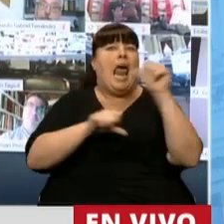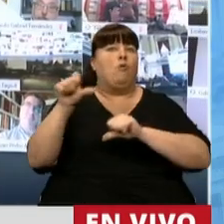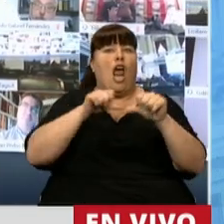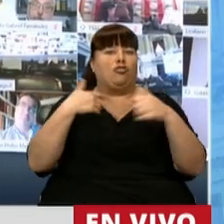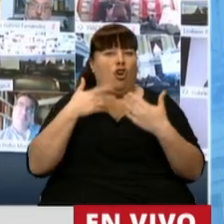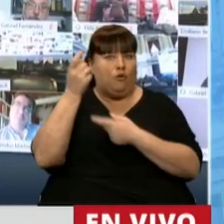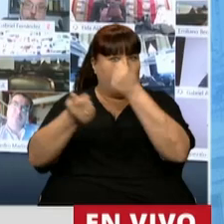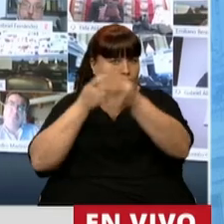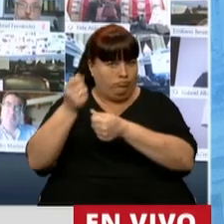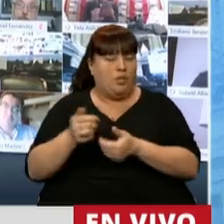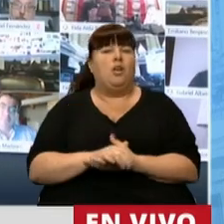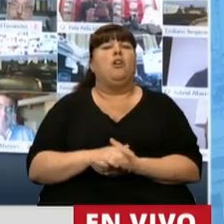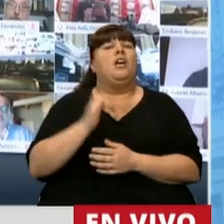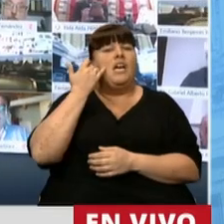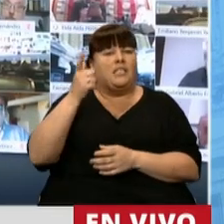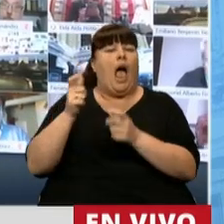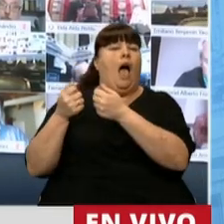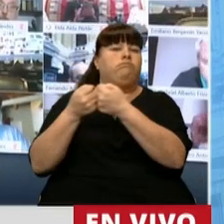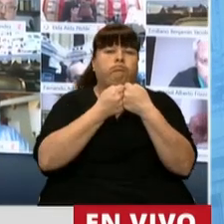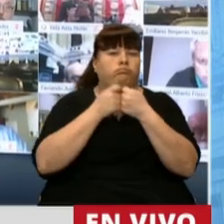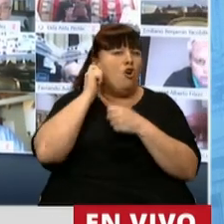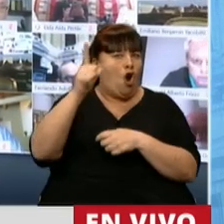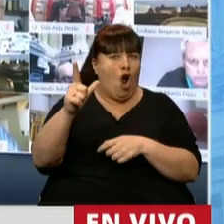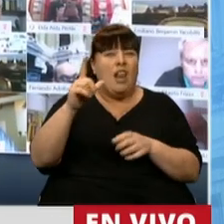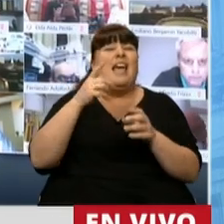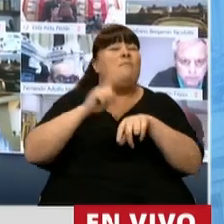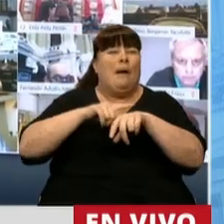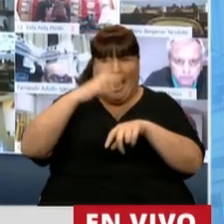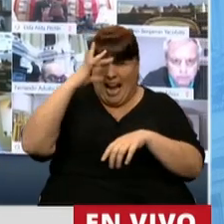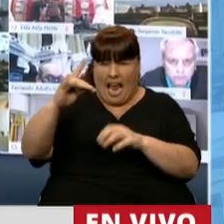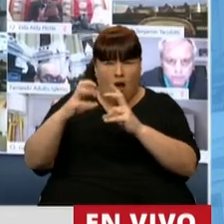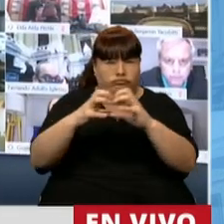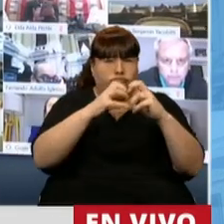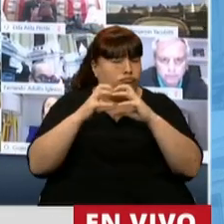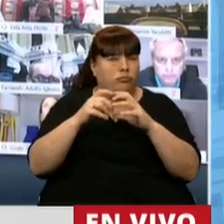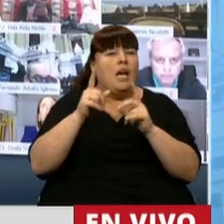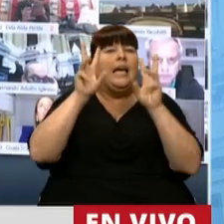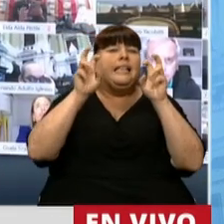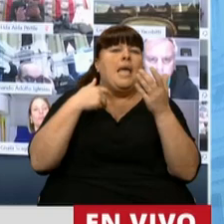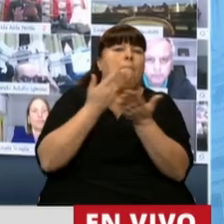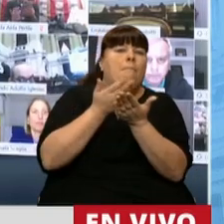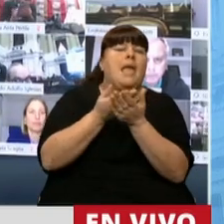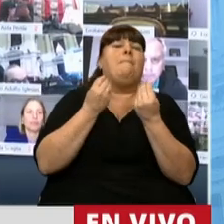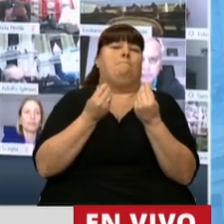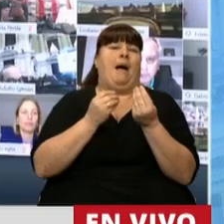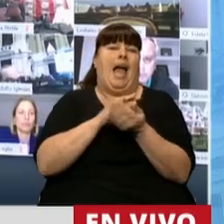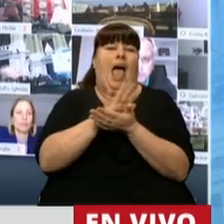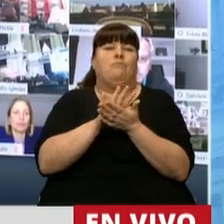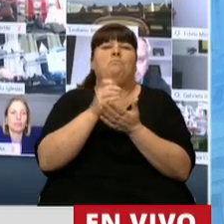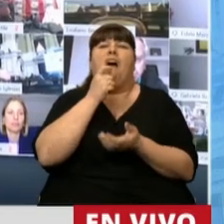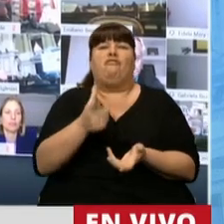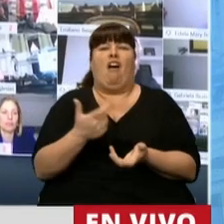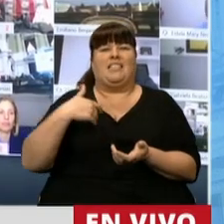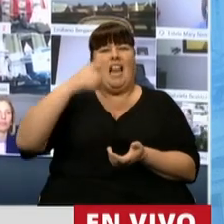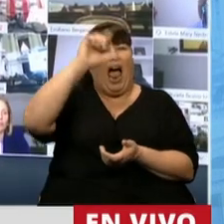laboratorios. Logramos acordar en tiempo récord algunas cuestiones que fueron solicitadas con el fin de facilitar